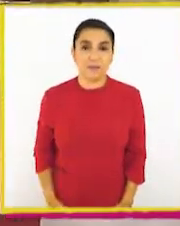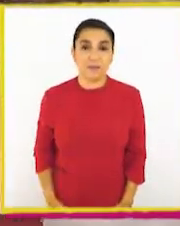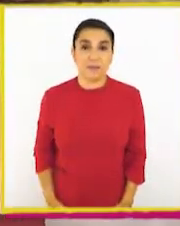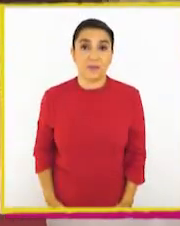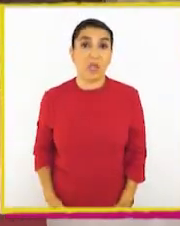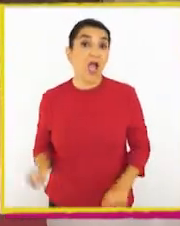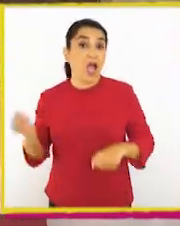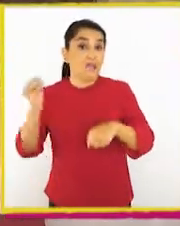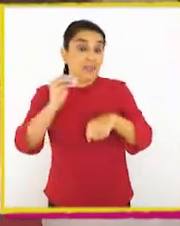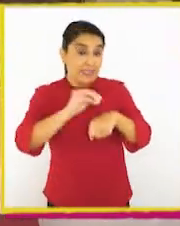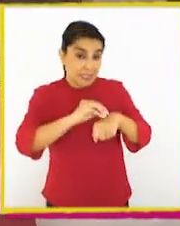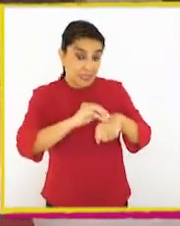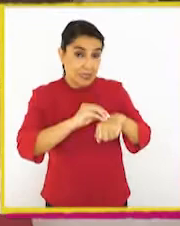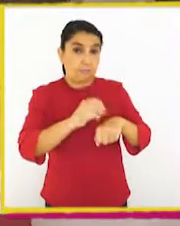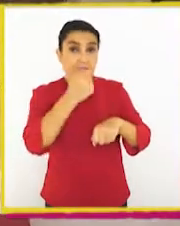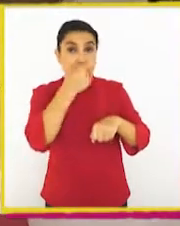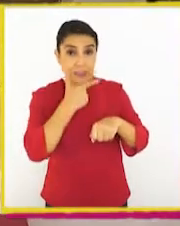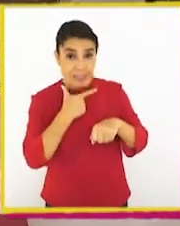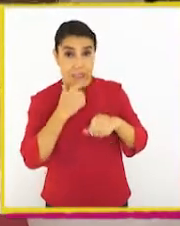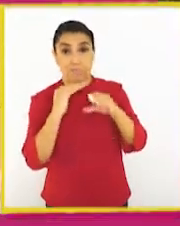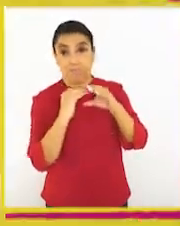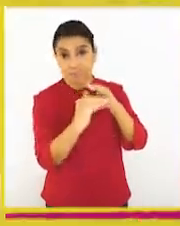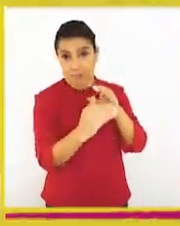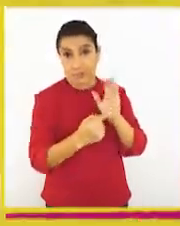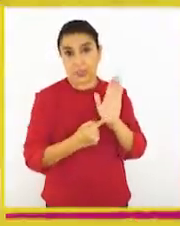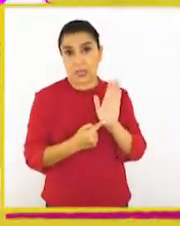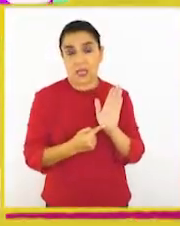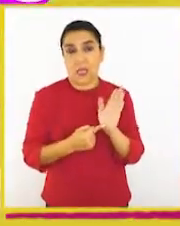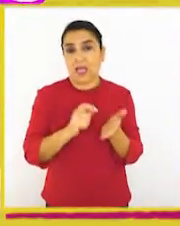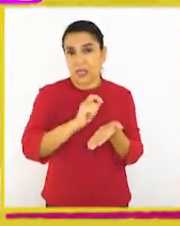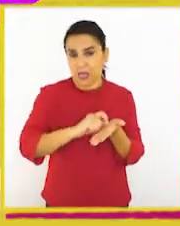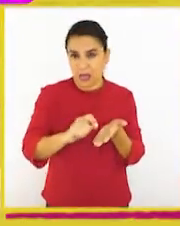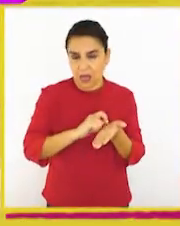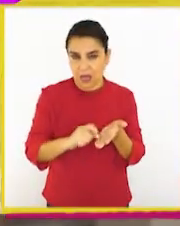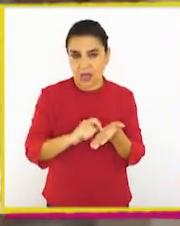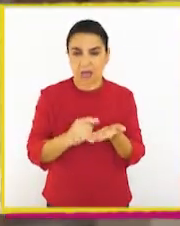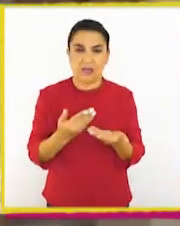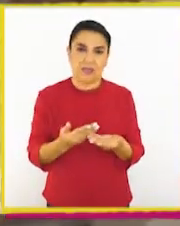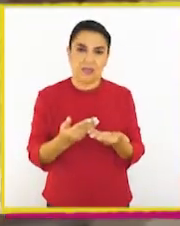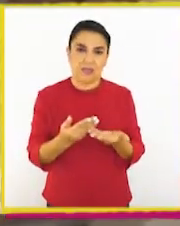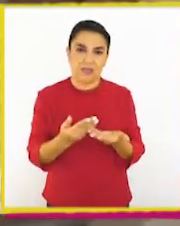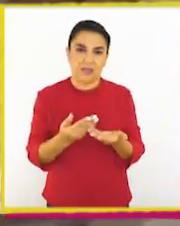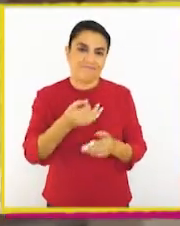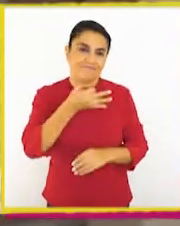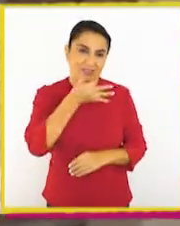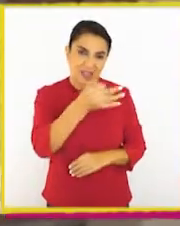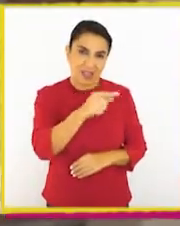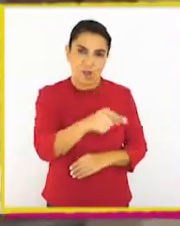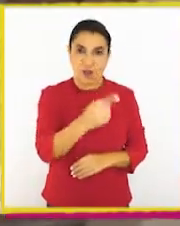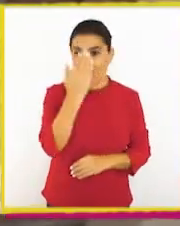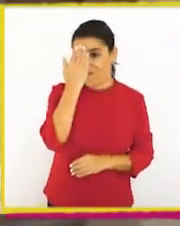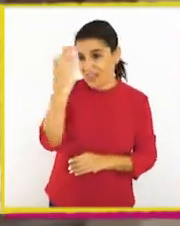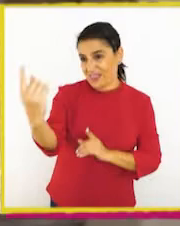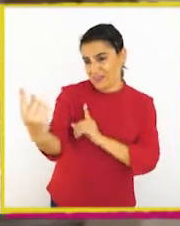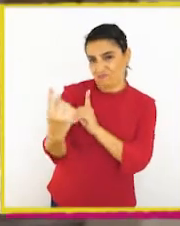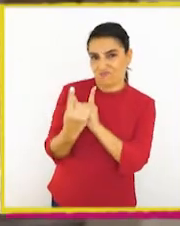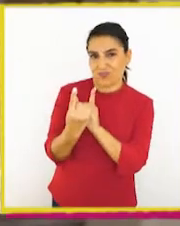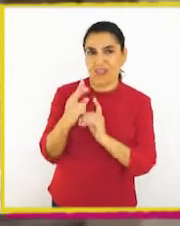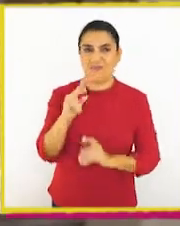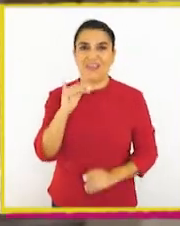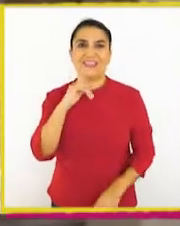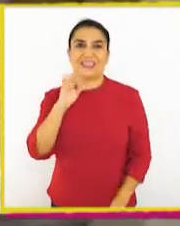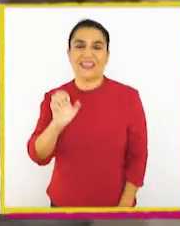Le enviaré a Chester el mensaje. ¡Sí! Y le diremos que hable cara a cara con Vicente.